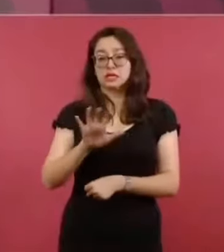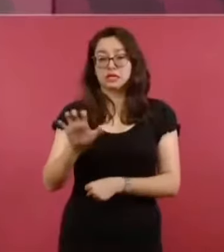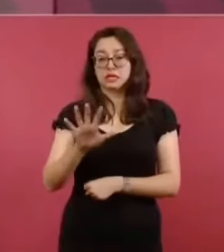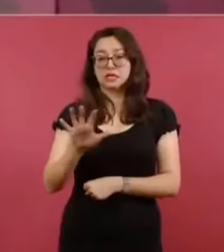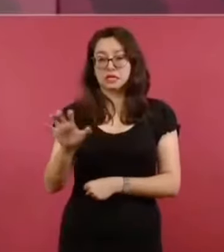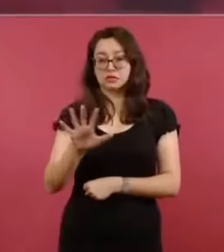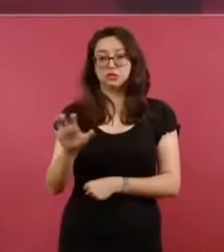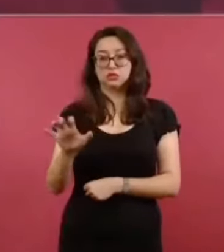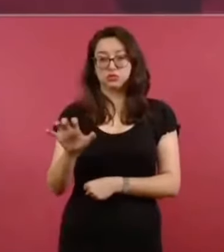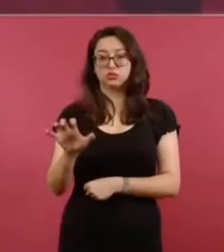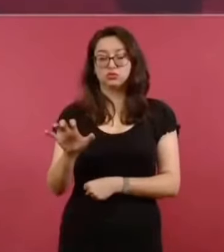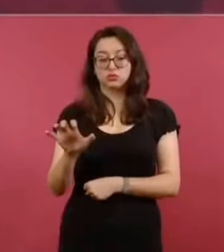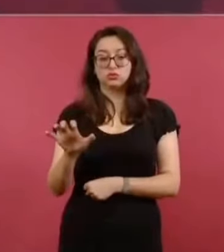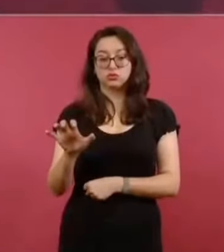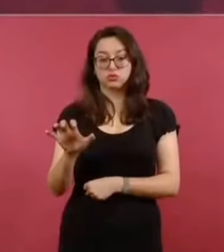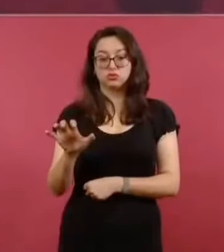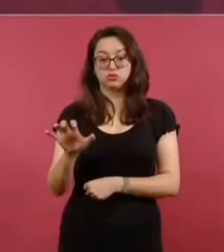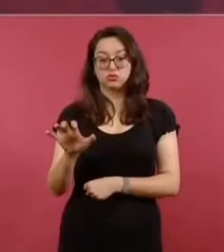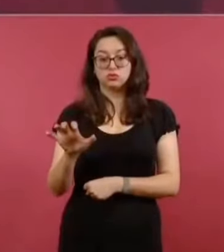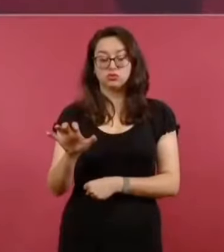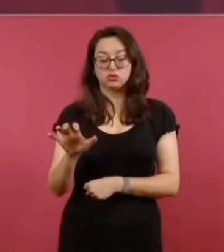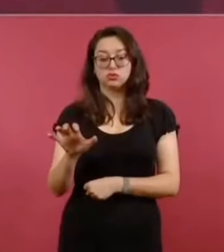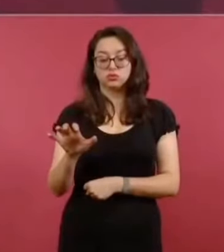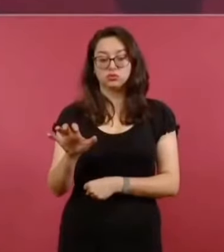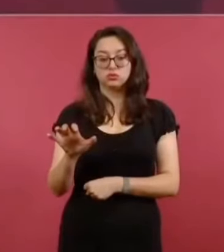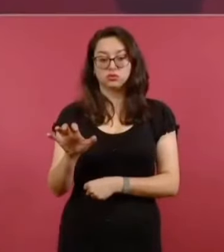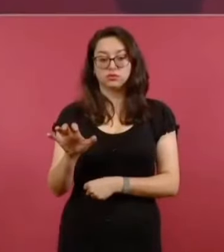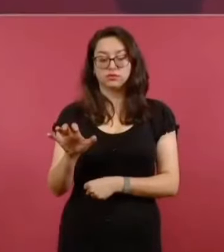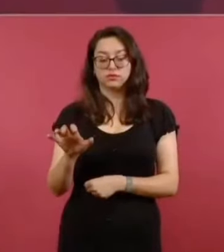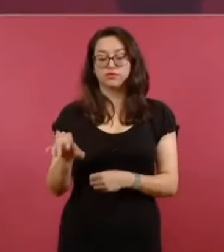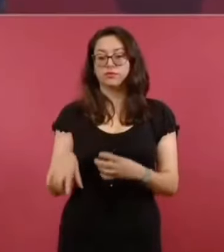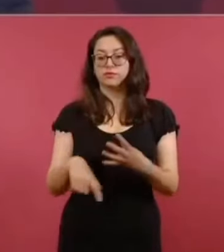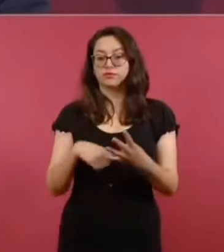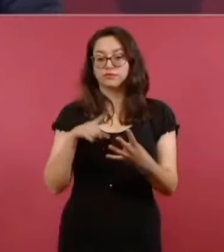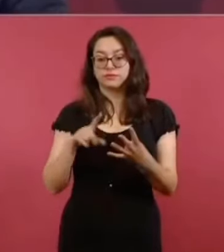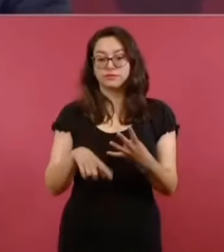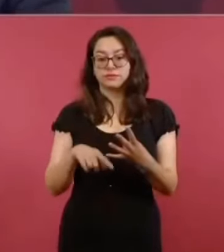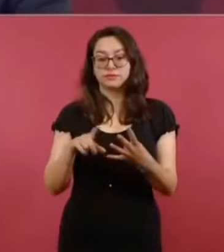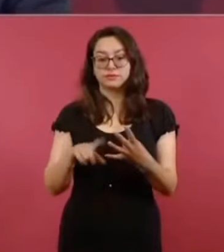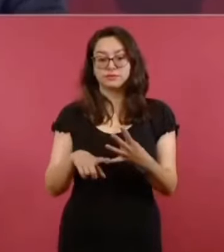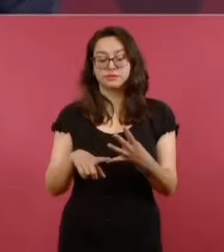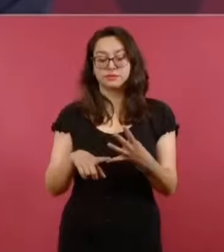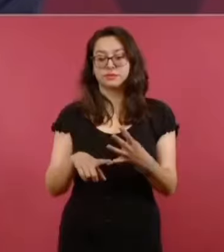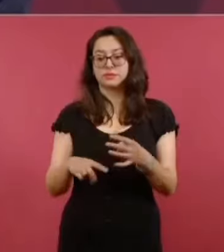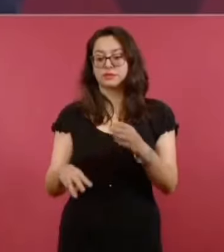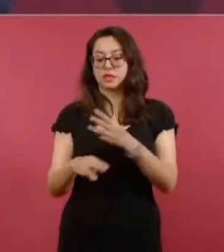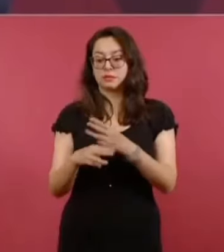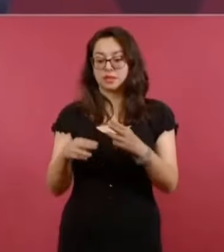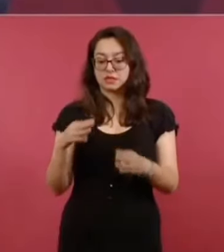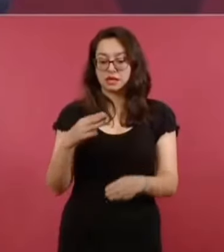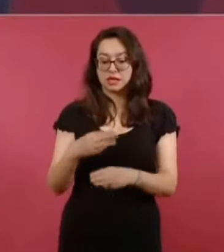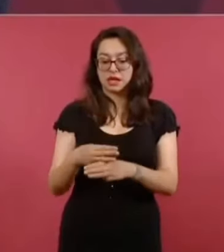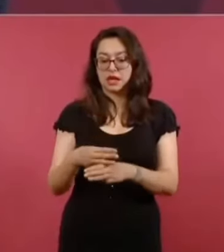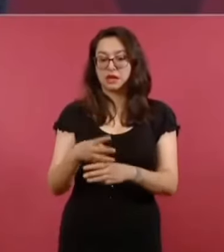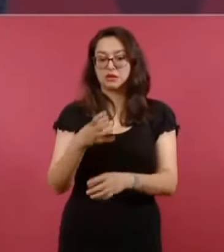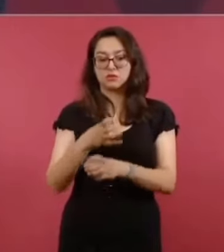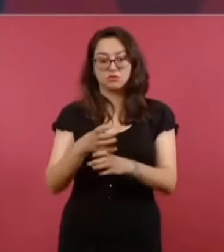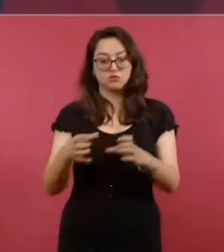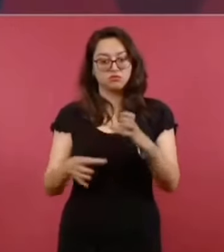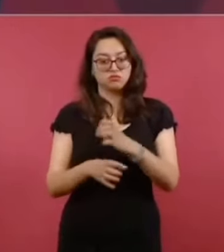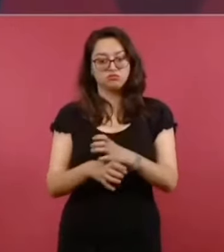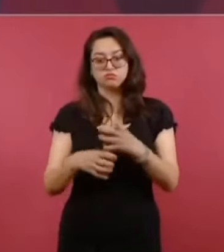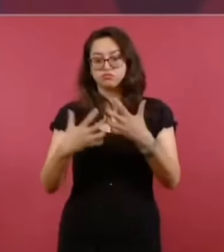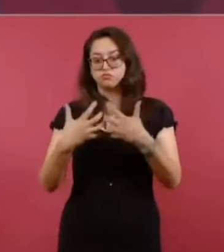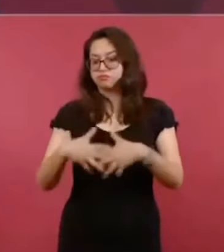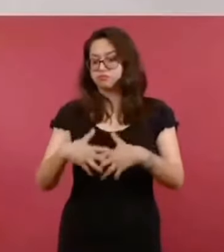hospitales, que se tenga todos los equipos para poder